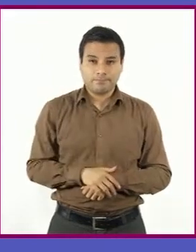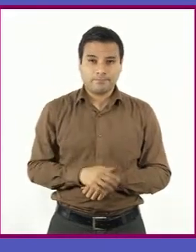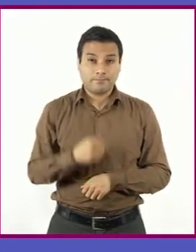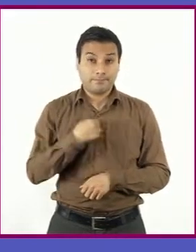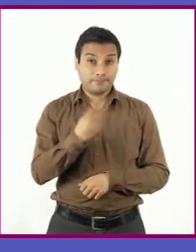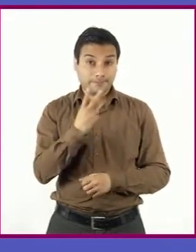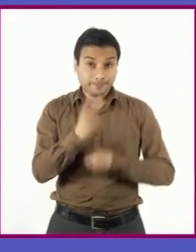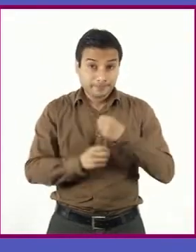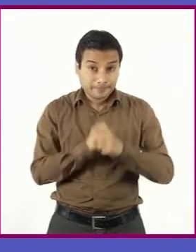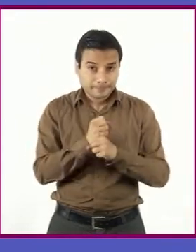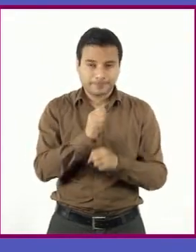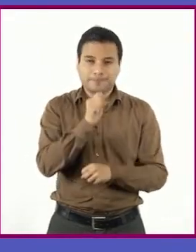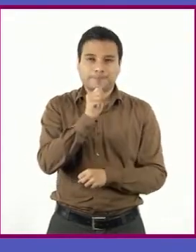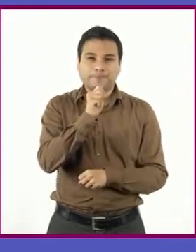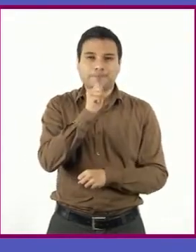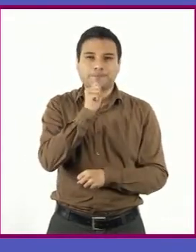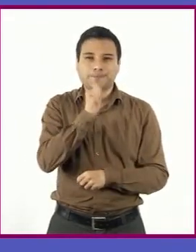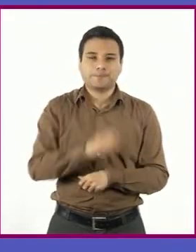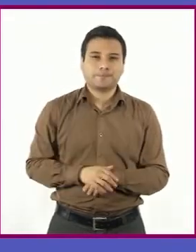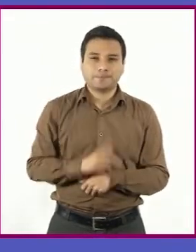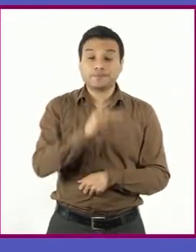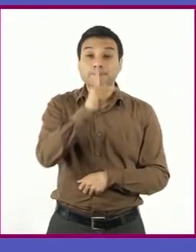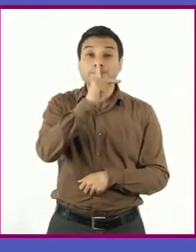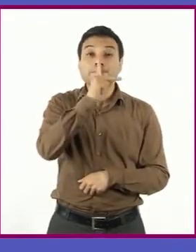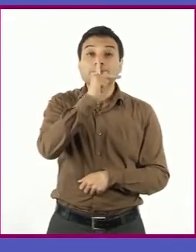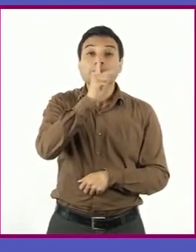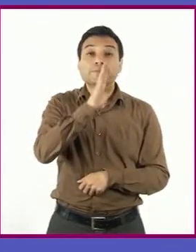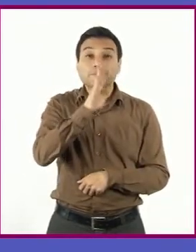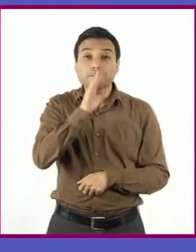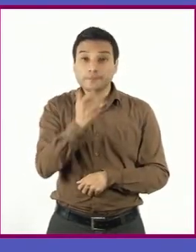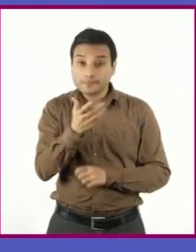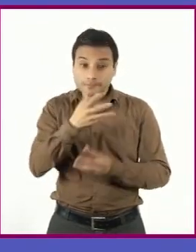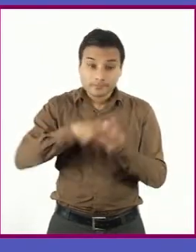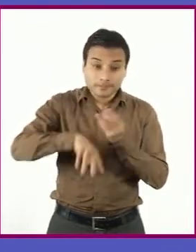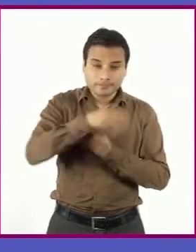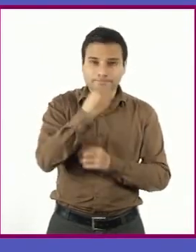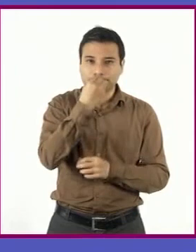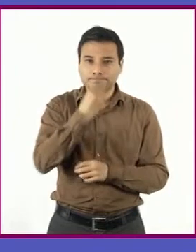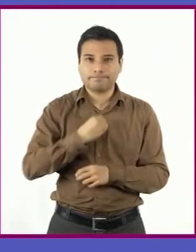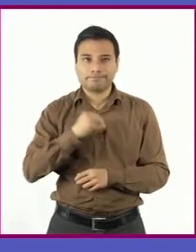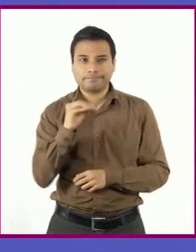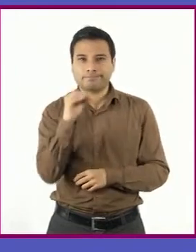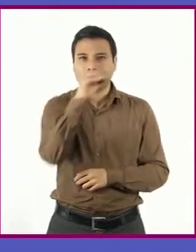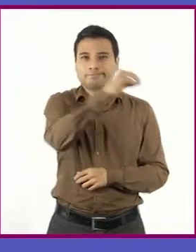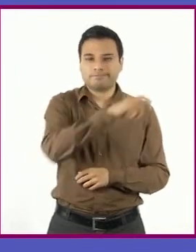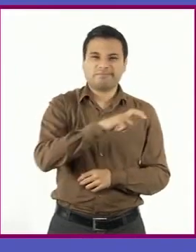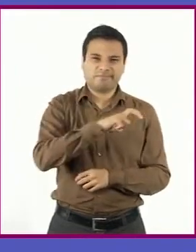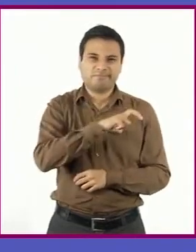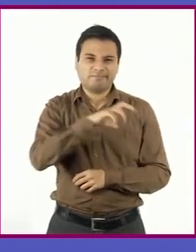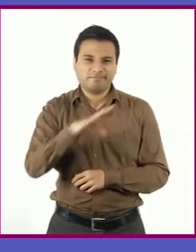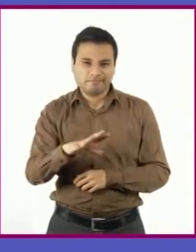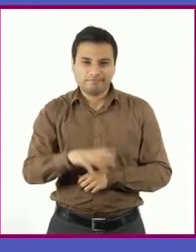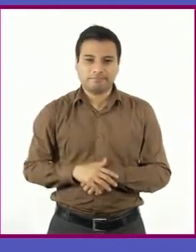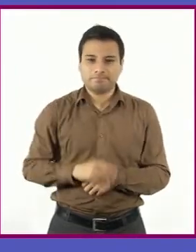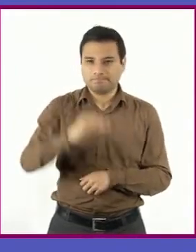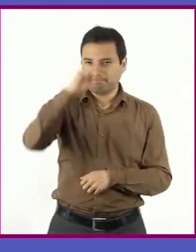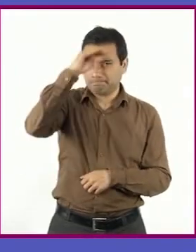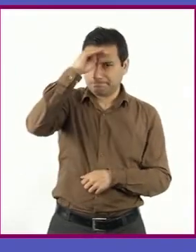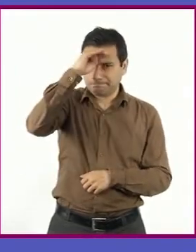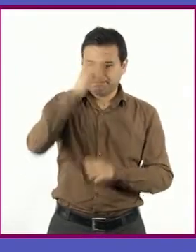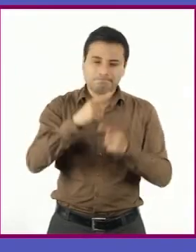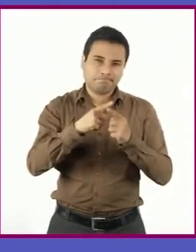Mis padres, emigrantes empujados por la necesidad, me llevaron a Lisboa, a otros modos de sentir, pensar y vivir.